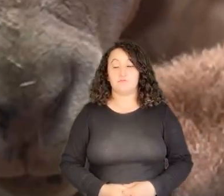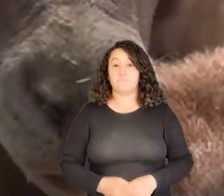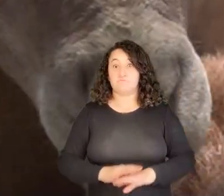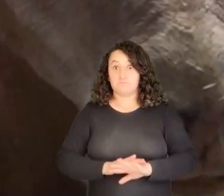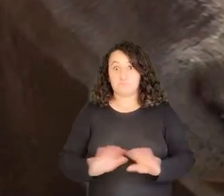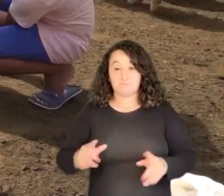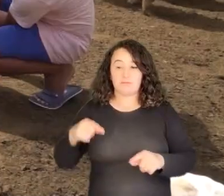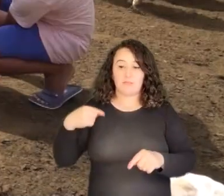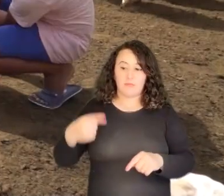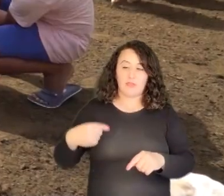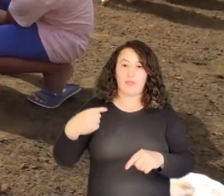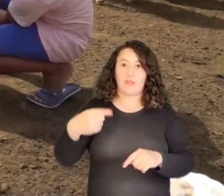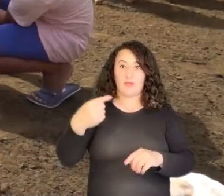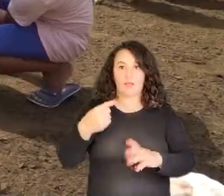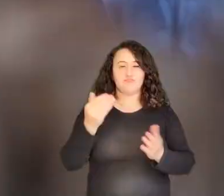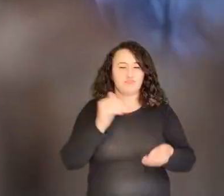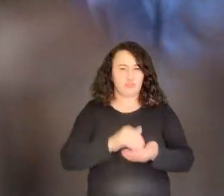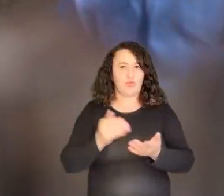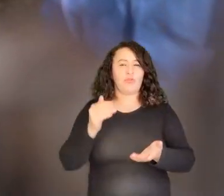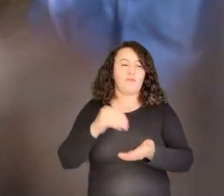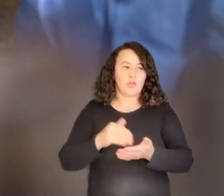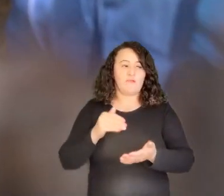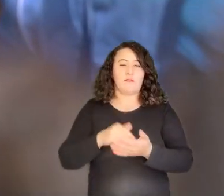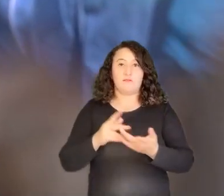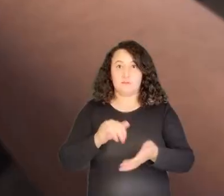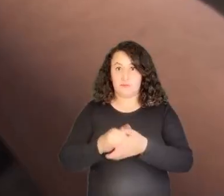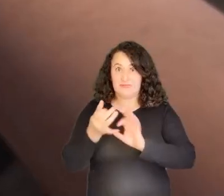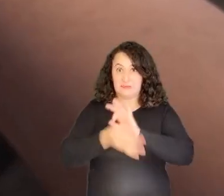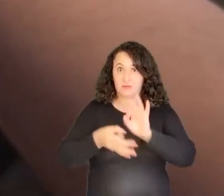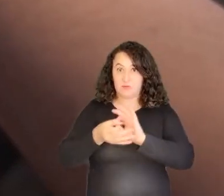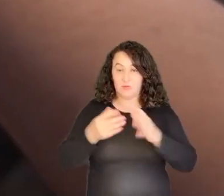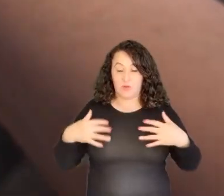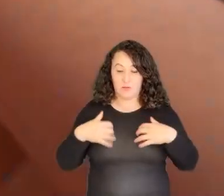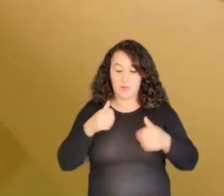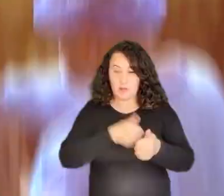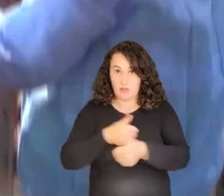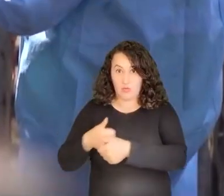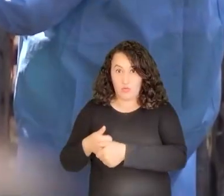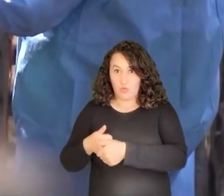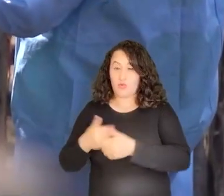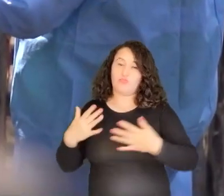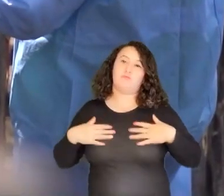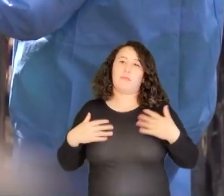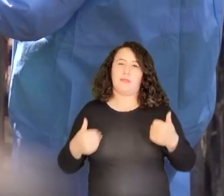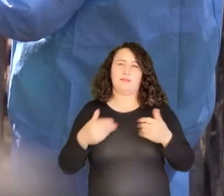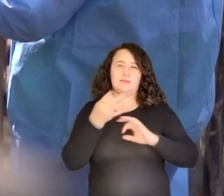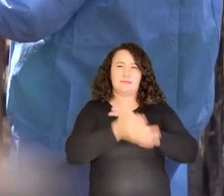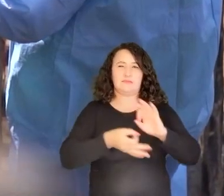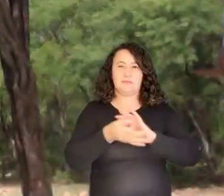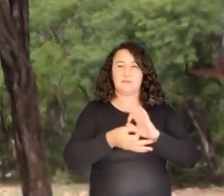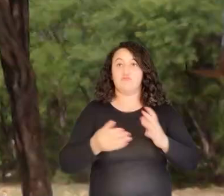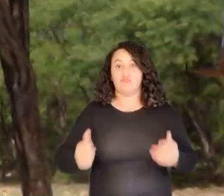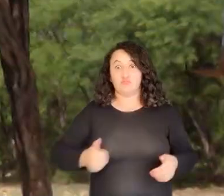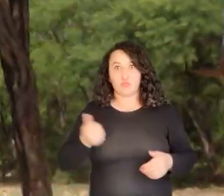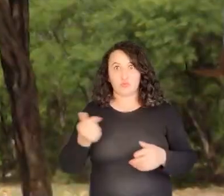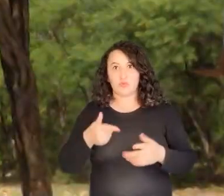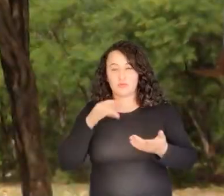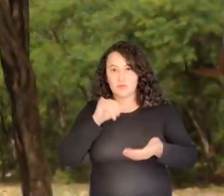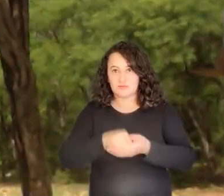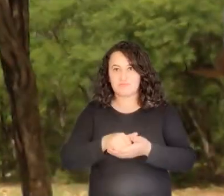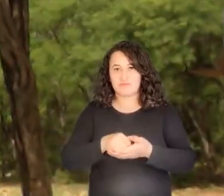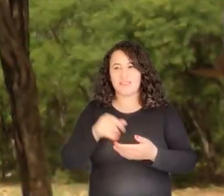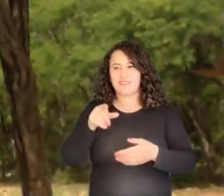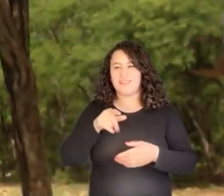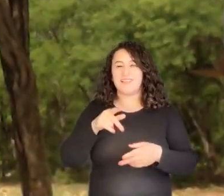Una vez tras otra se muestrea de la misma forma, con el mismo cuidado por cada animal, cuidando su bienestar. Aprovecho para